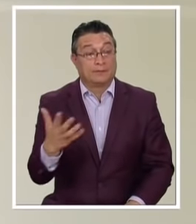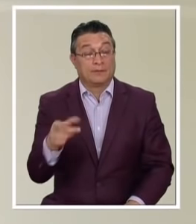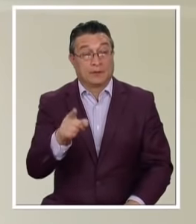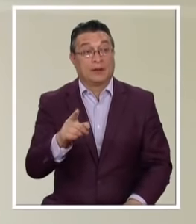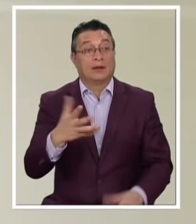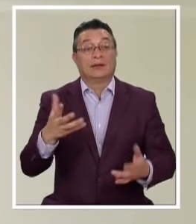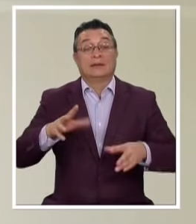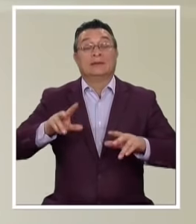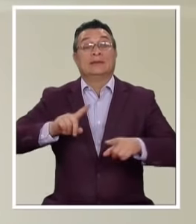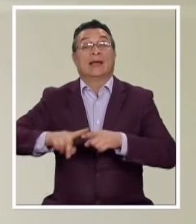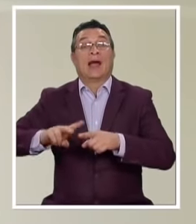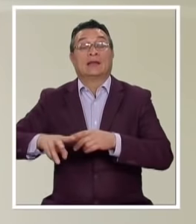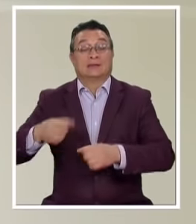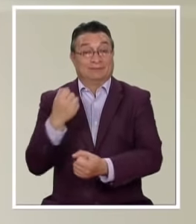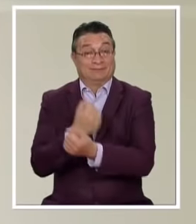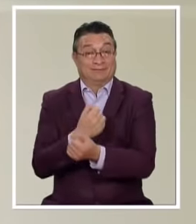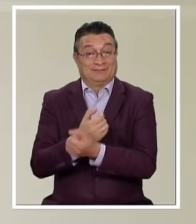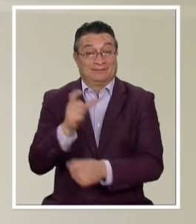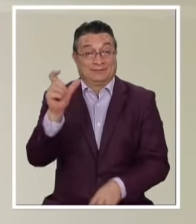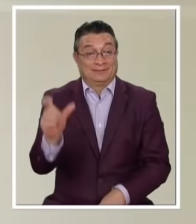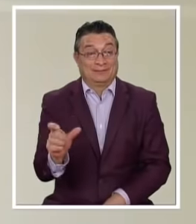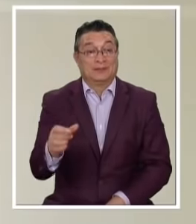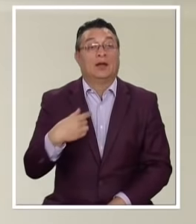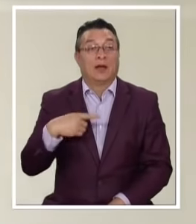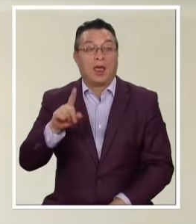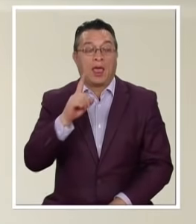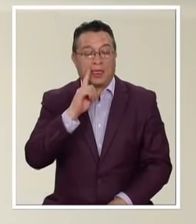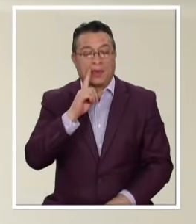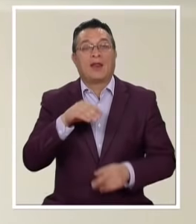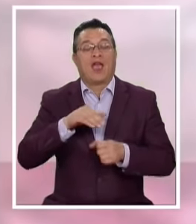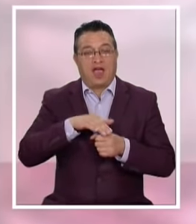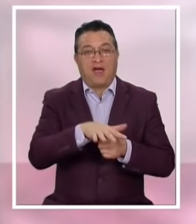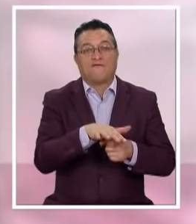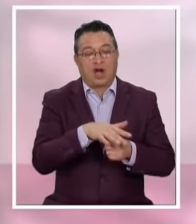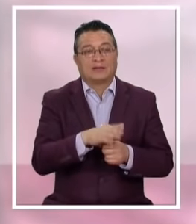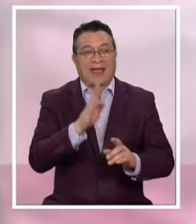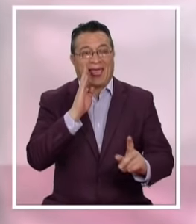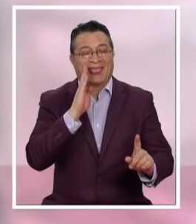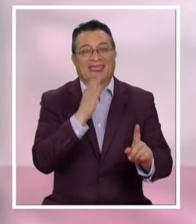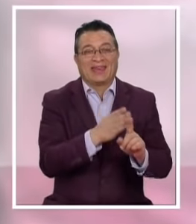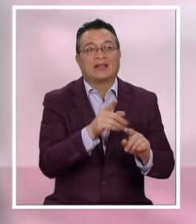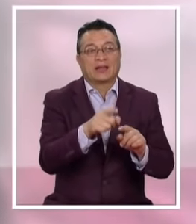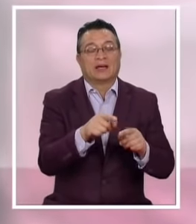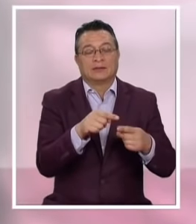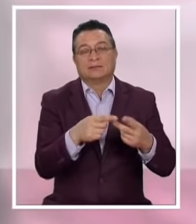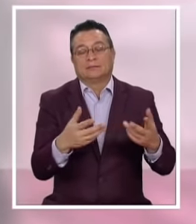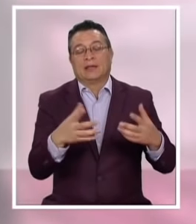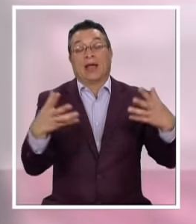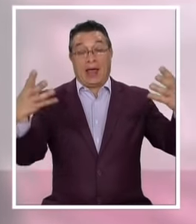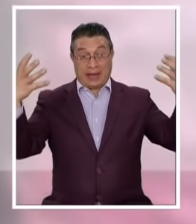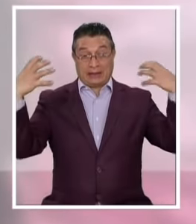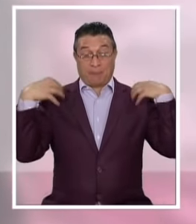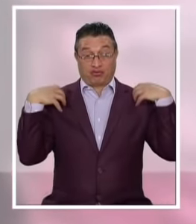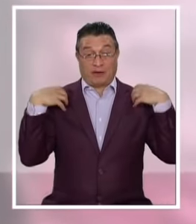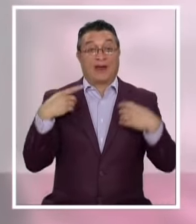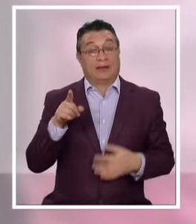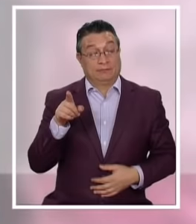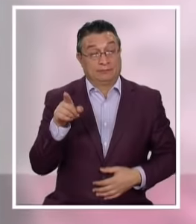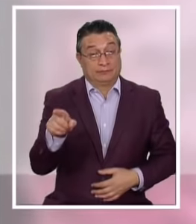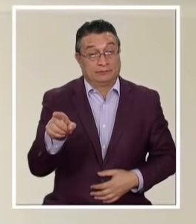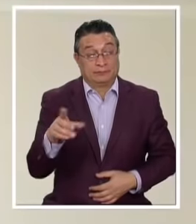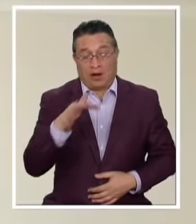el actuar De estos funcionarios Policiales Haya tenido Alguna incidencia directa En aquel hecho La responsabilidad Que tienen